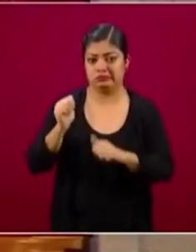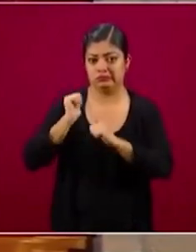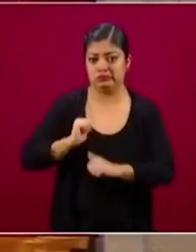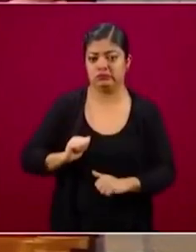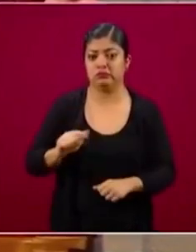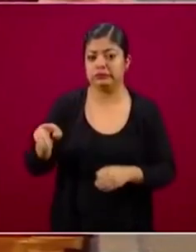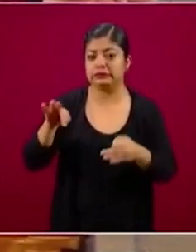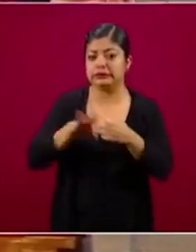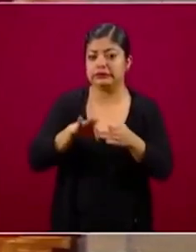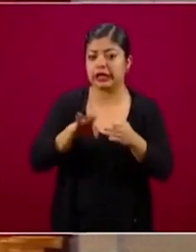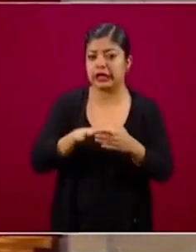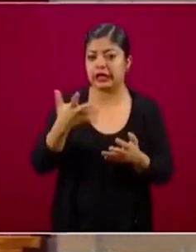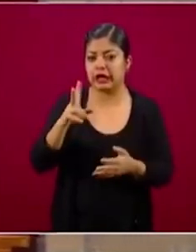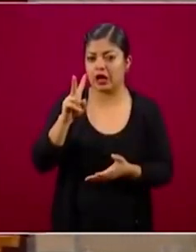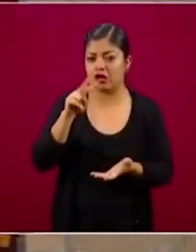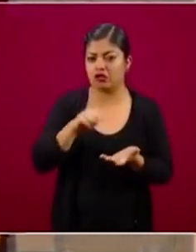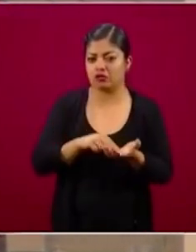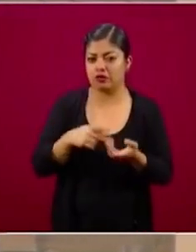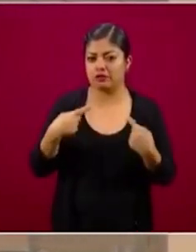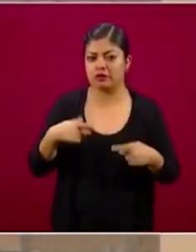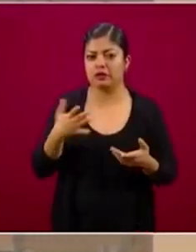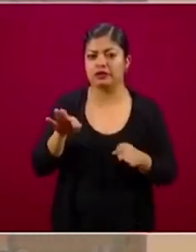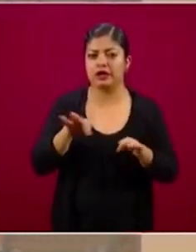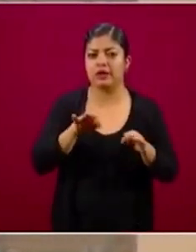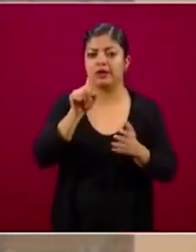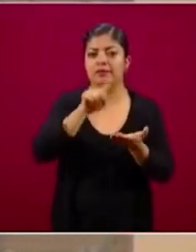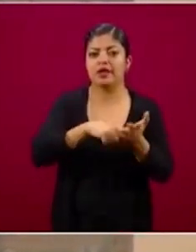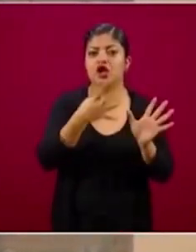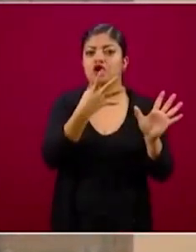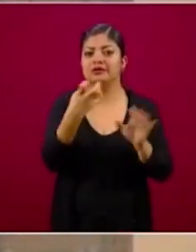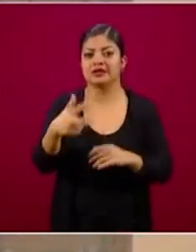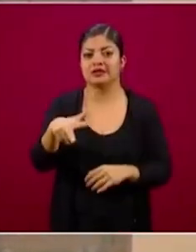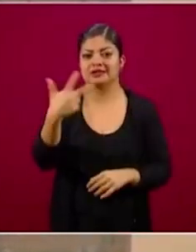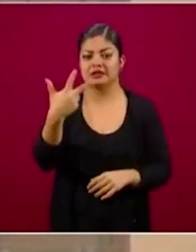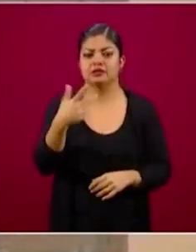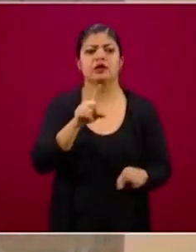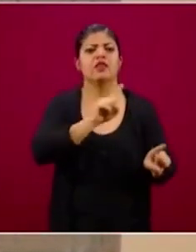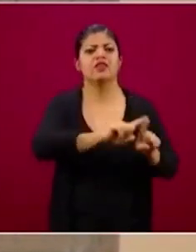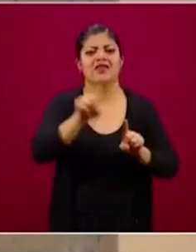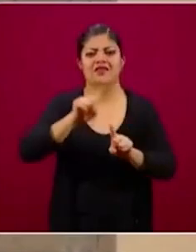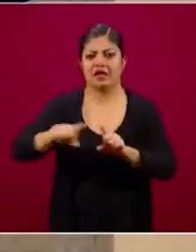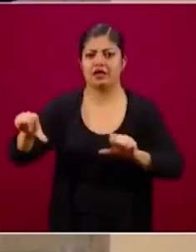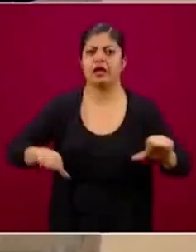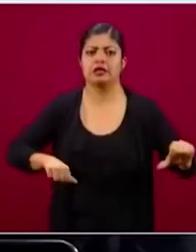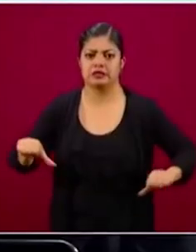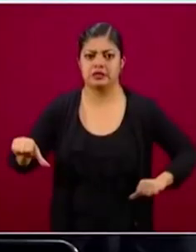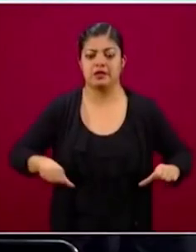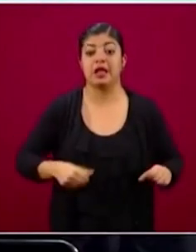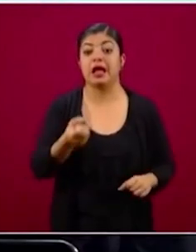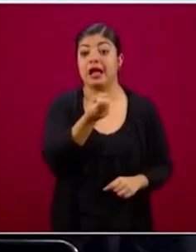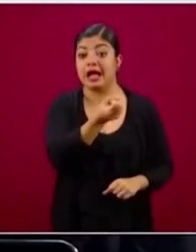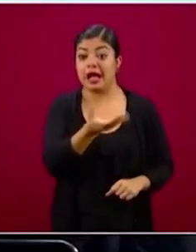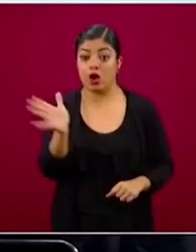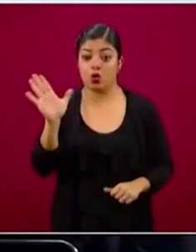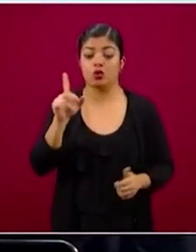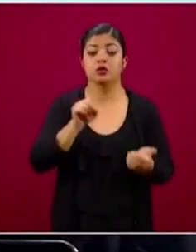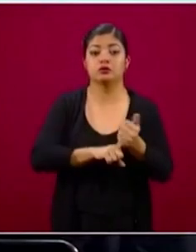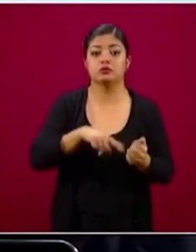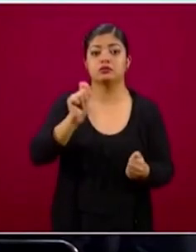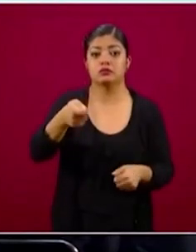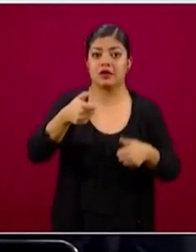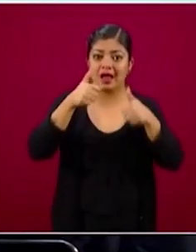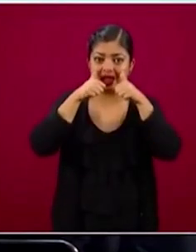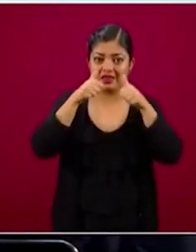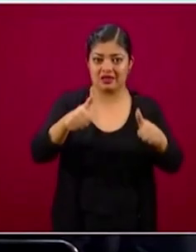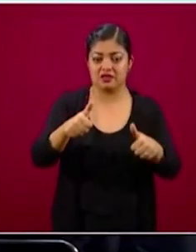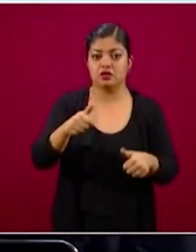personas, mil 913 personas, y trabajan en diferentes actividades, algunas de ellas directamente en los módulos de atención,